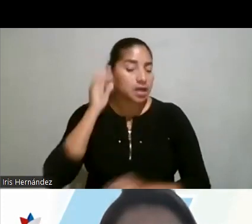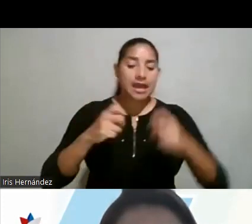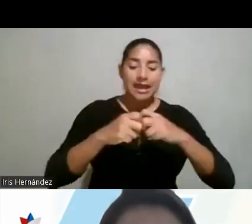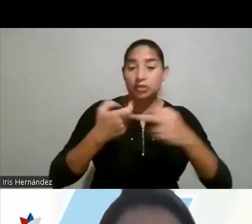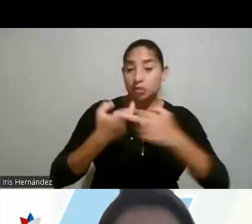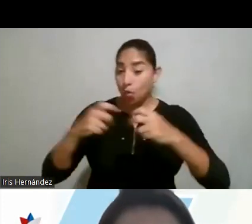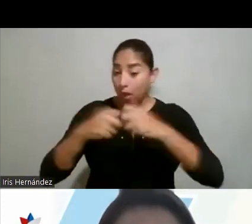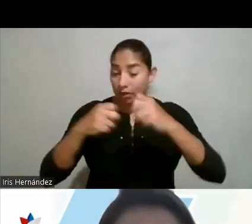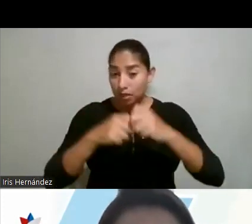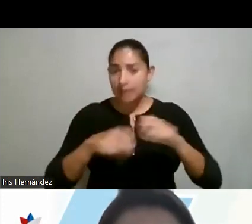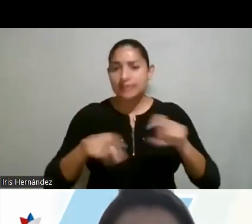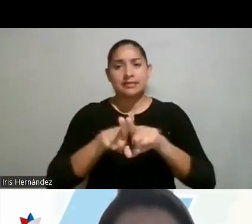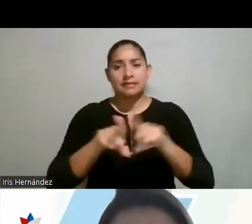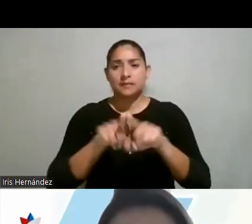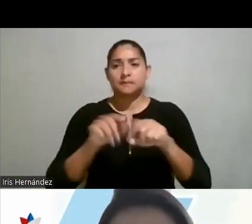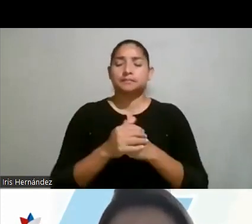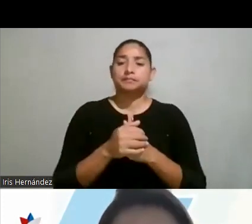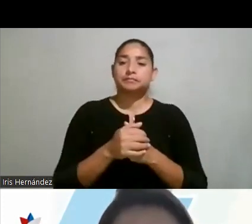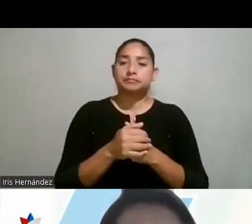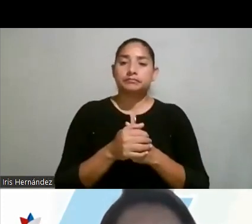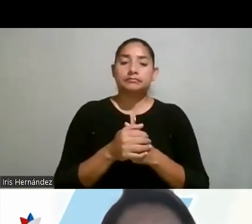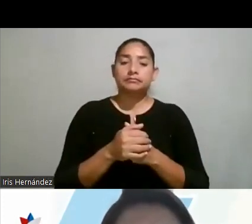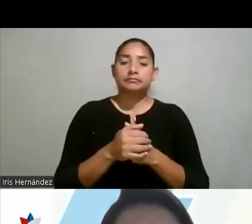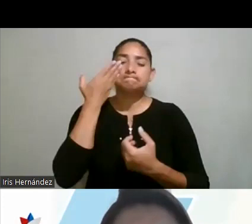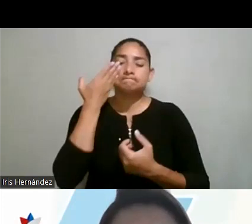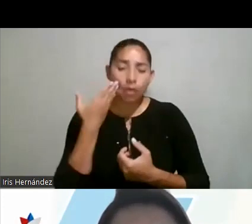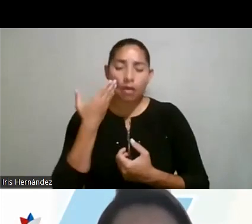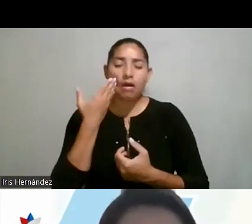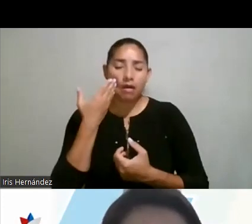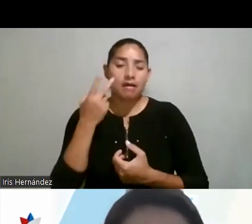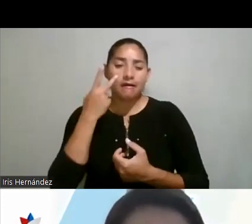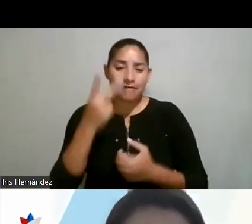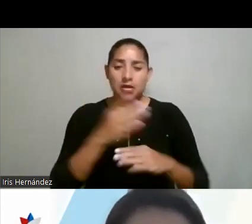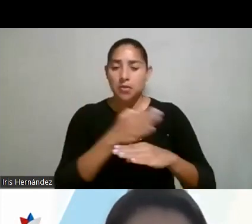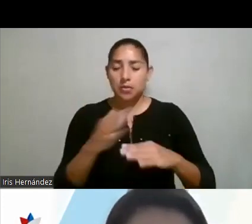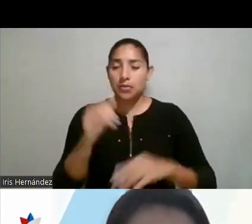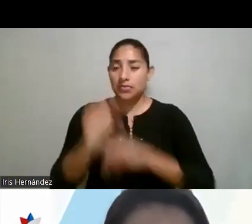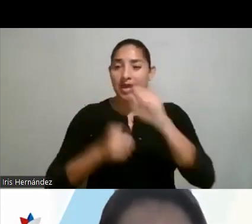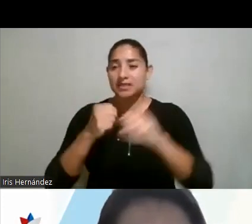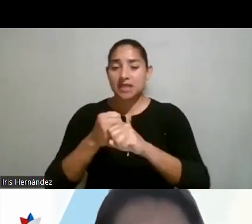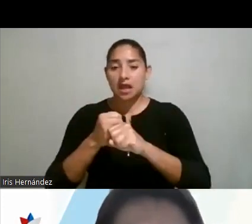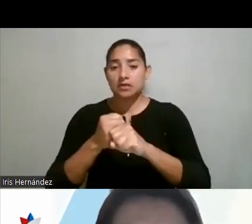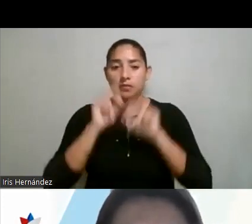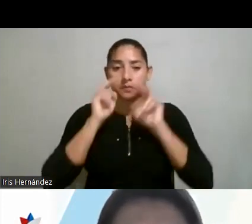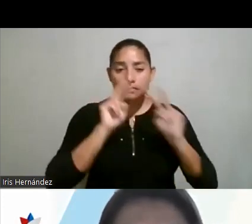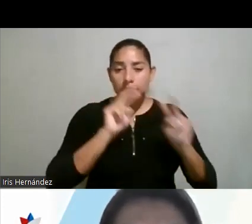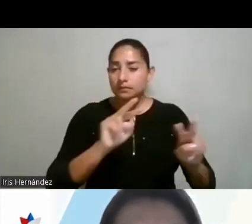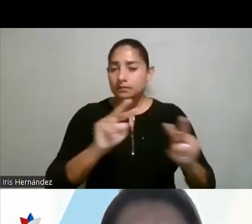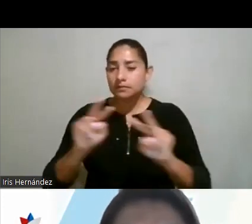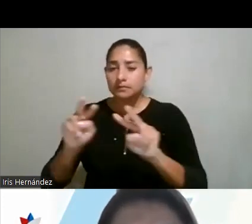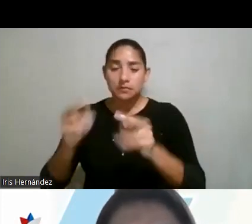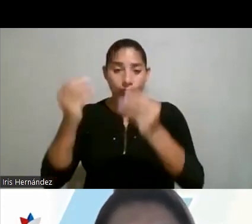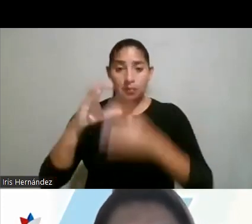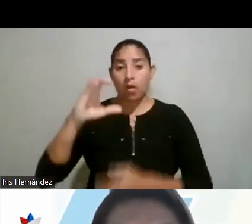electrónica. Y muy triste resulta ver en un lapso de 10 años que hemos podido observar datos de CONARE,